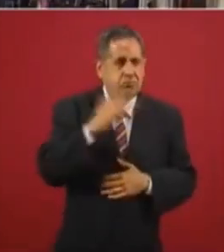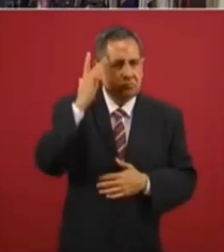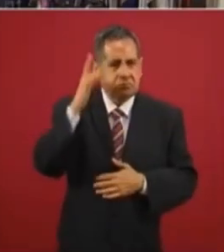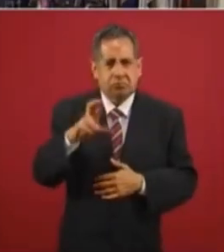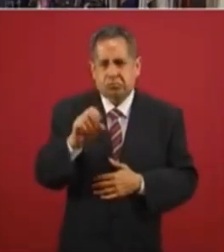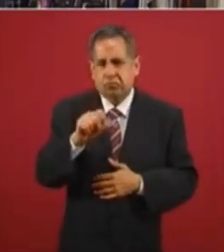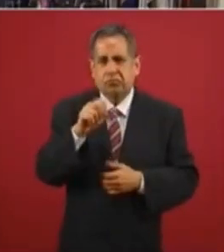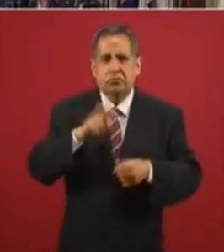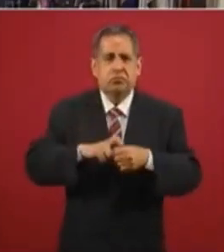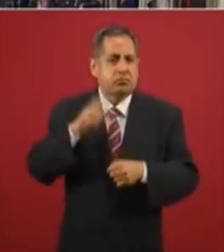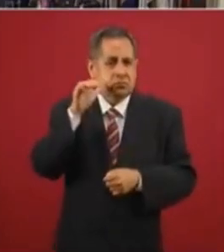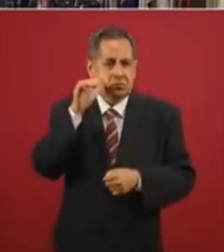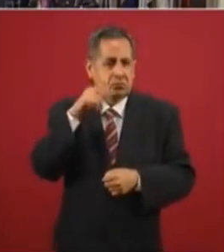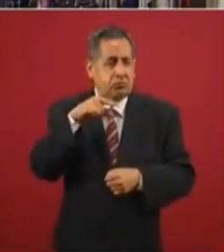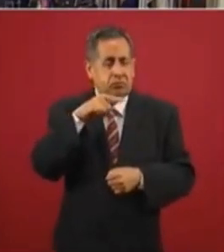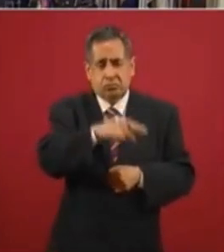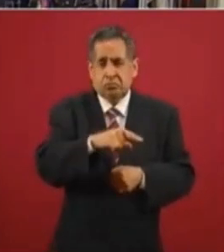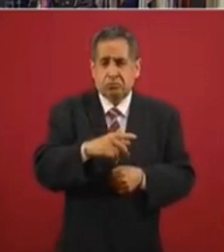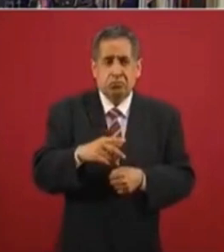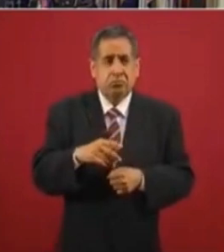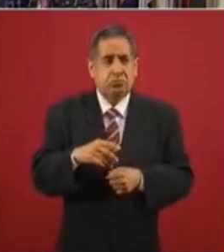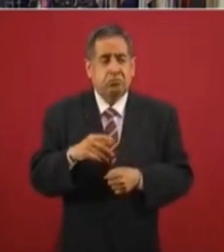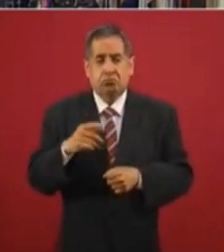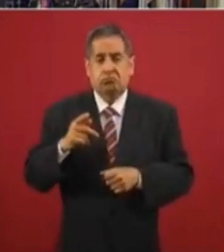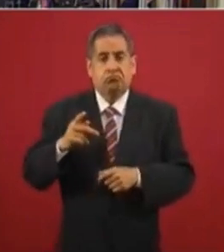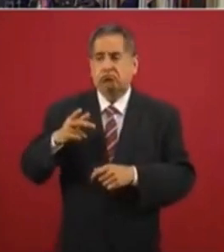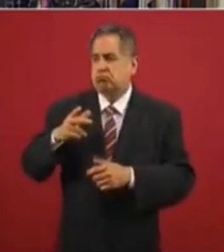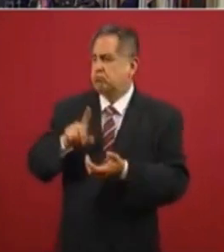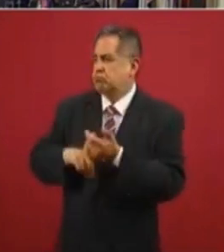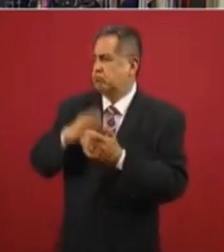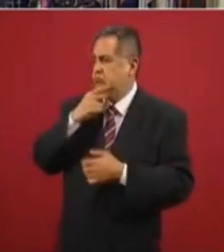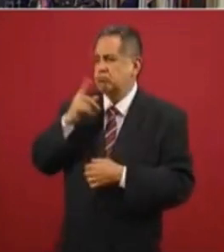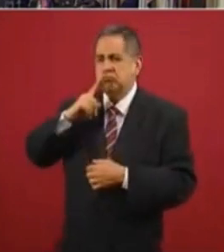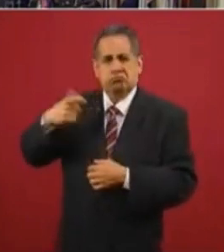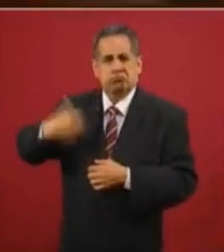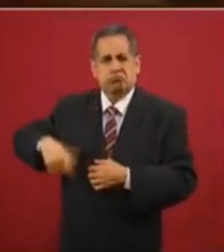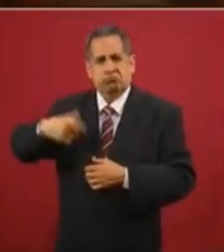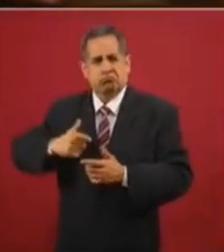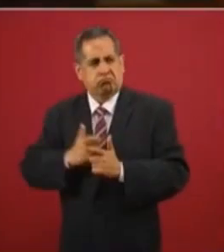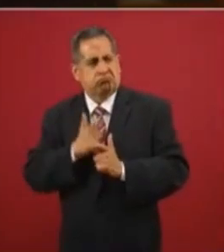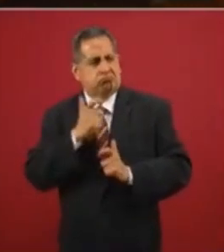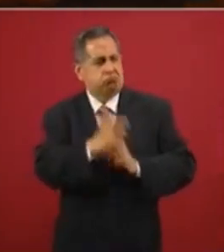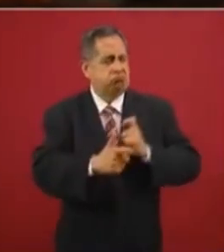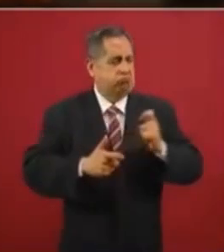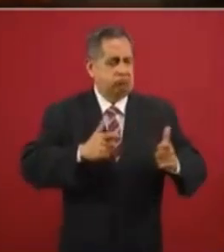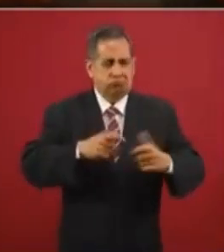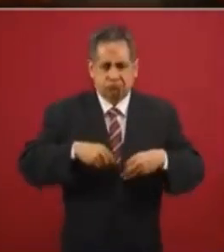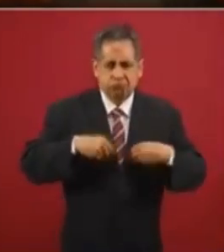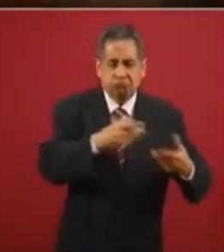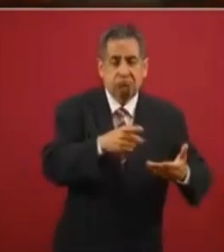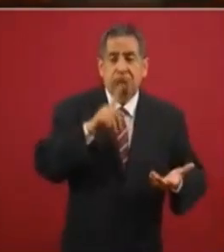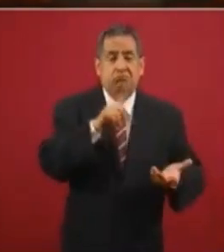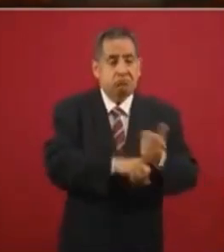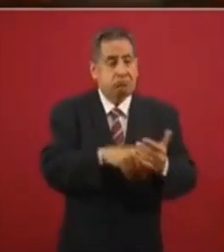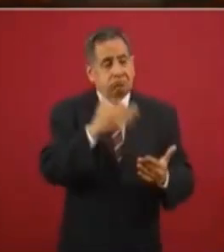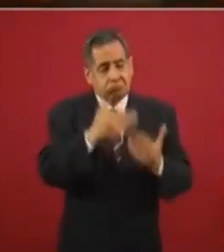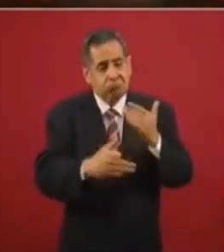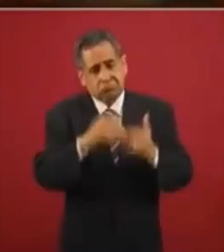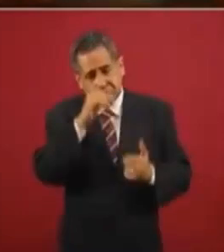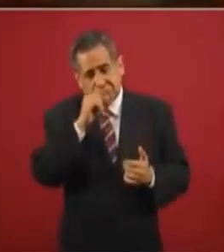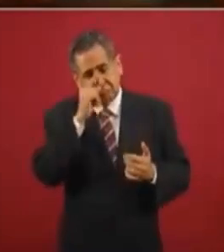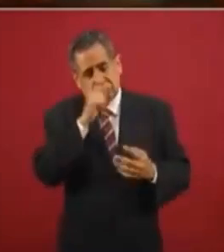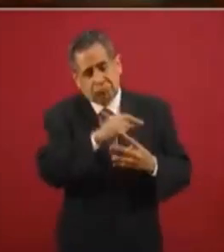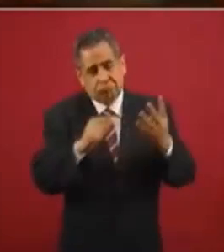de la ciudad de Los Mochis, que aunque tiene un excelente patronato de hombres, mujeres, empresarios y médicos que han dado el todo, se tienen deficiencias.